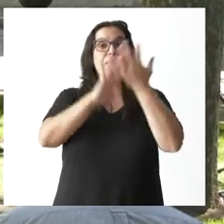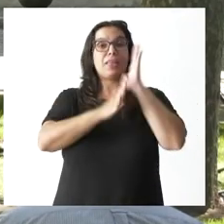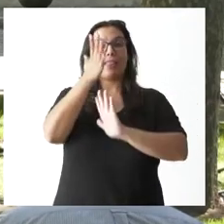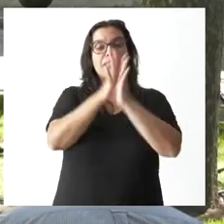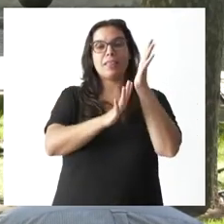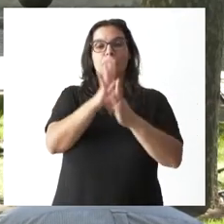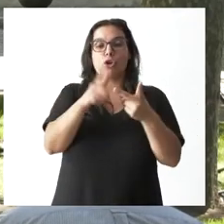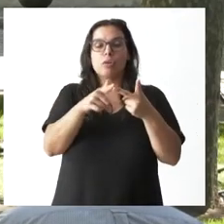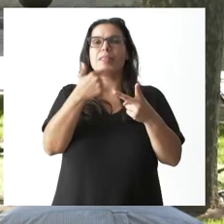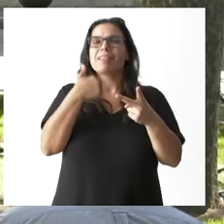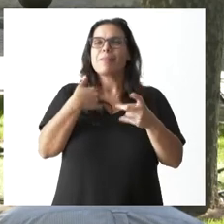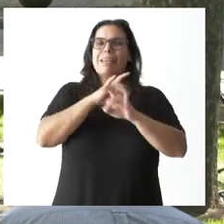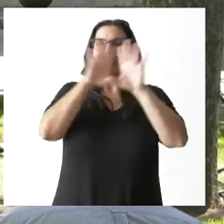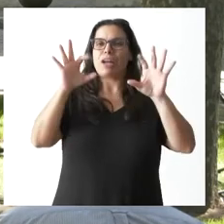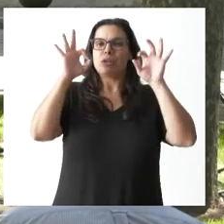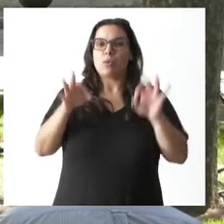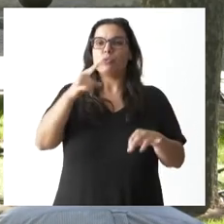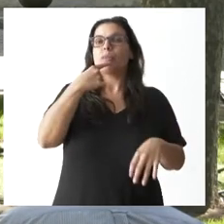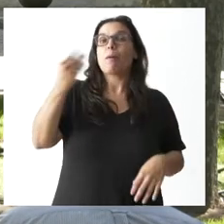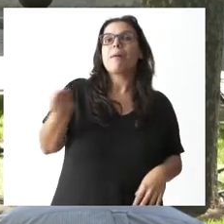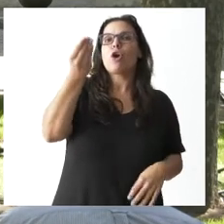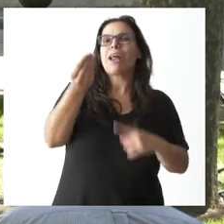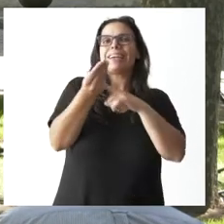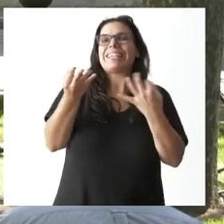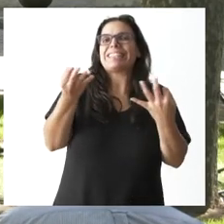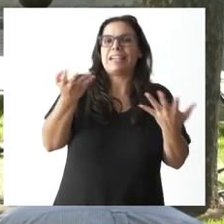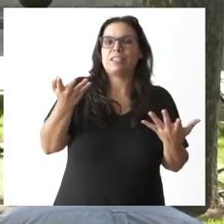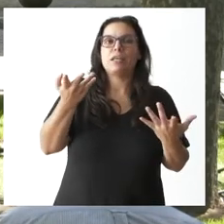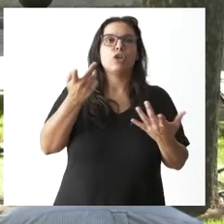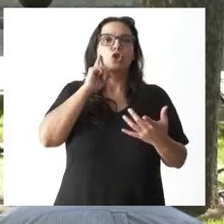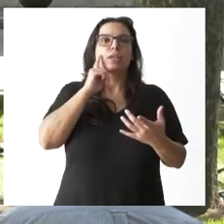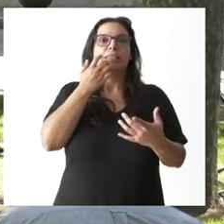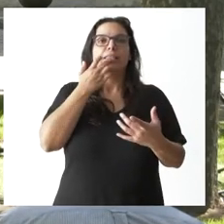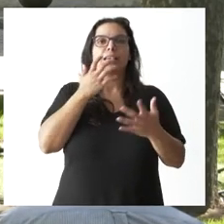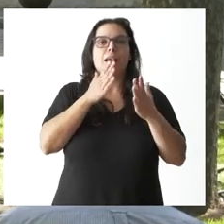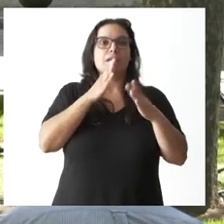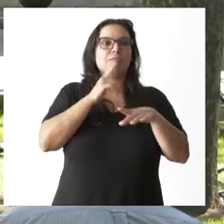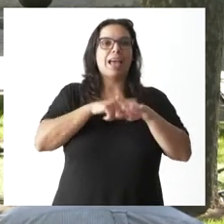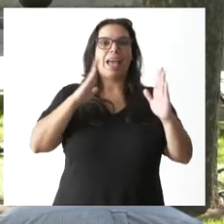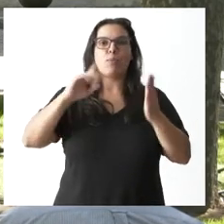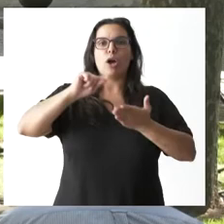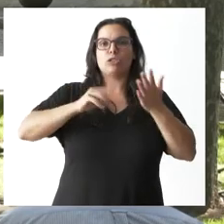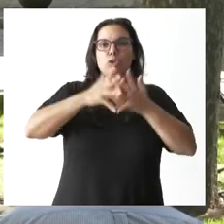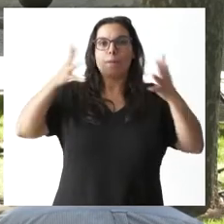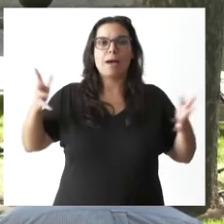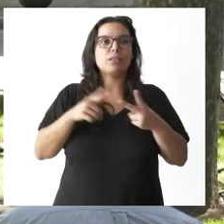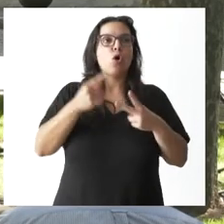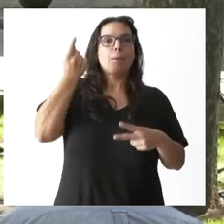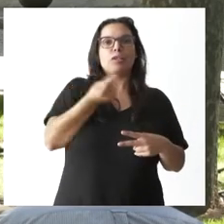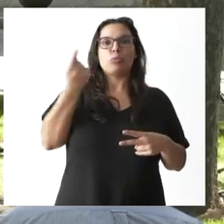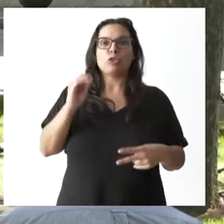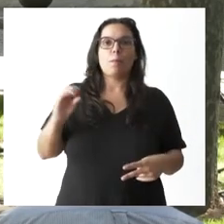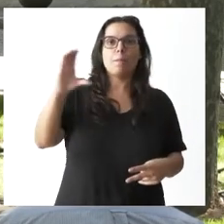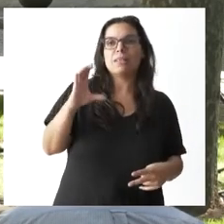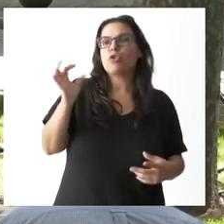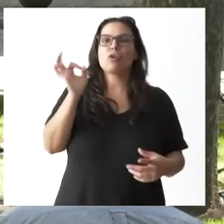se va a notar la mejoría de la que hablan. No sé si, en términos de tiempo, de presupuesto, si nos puede concretar algo, dado que, como